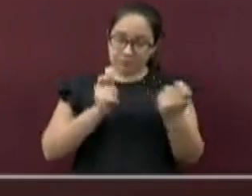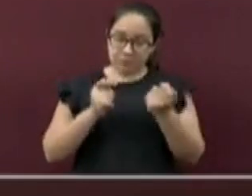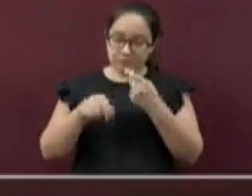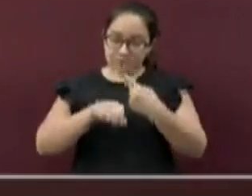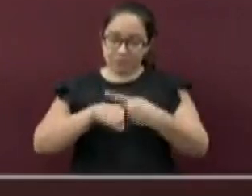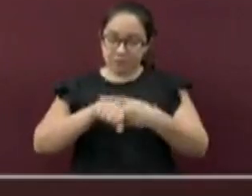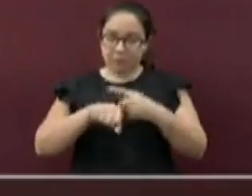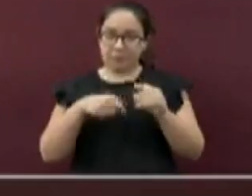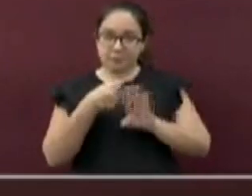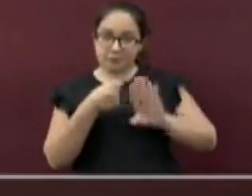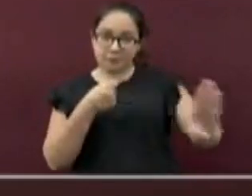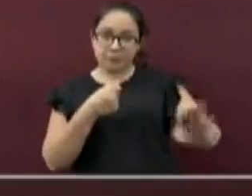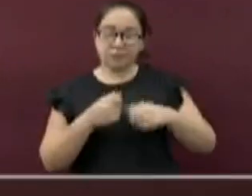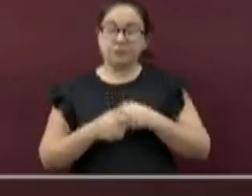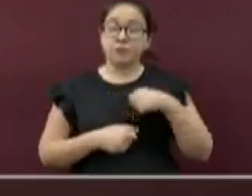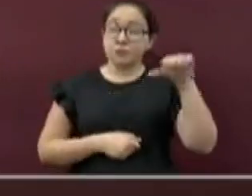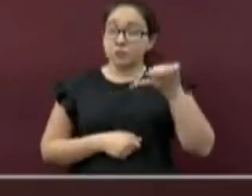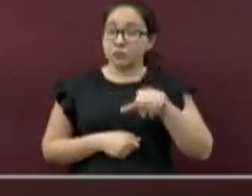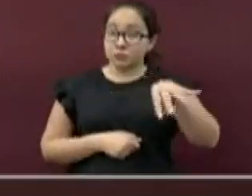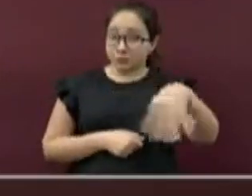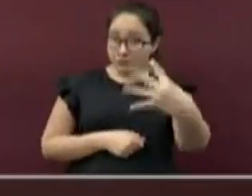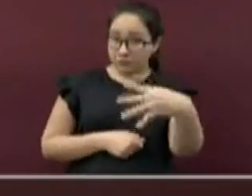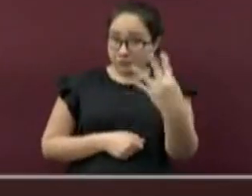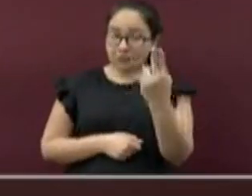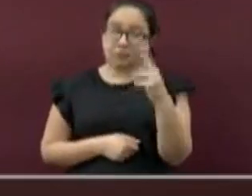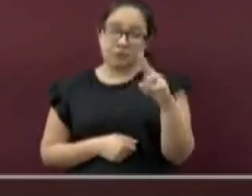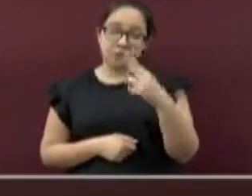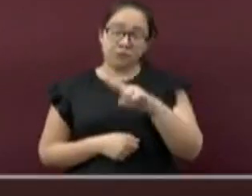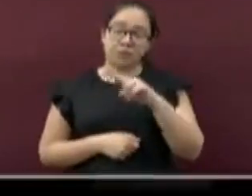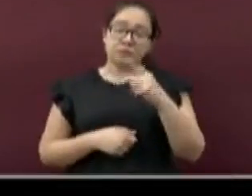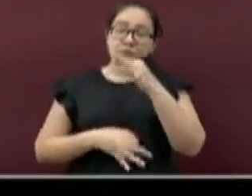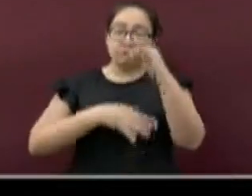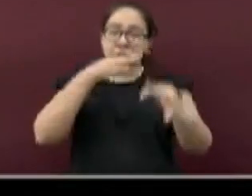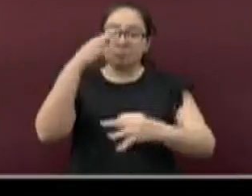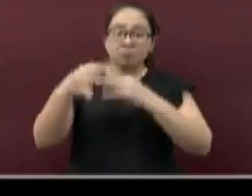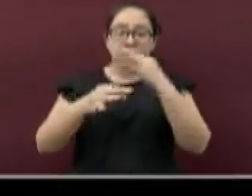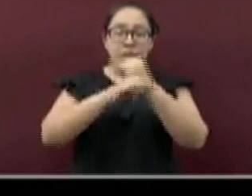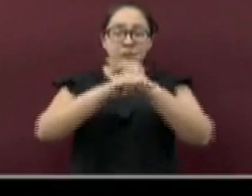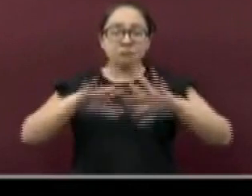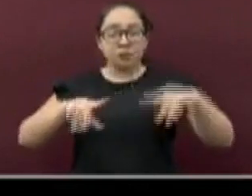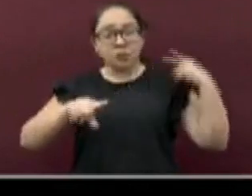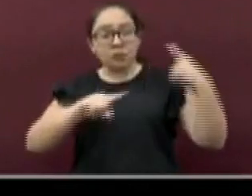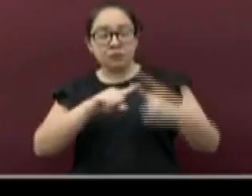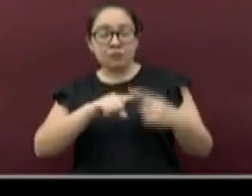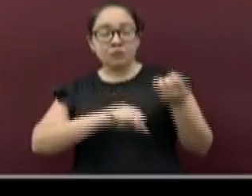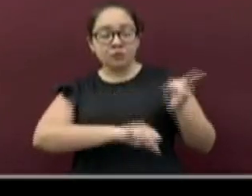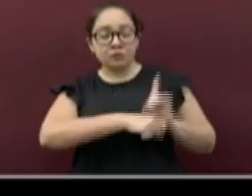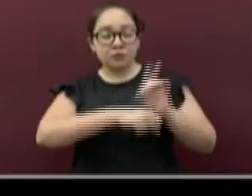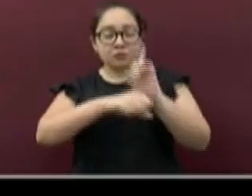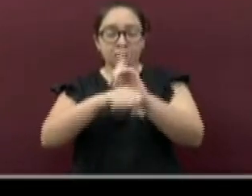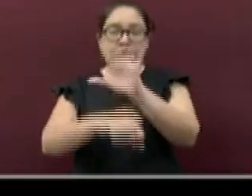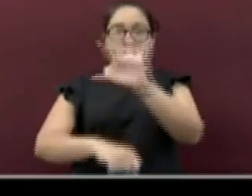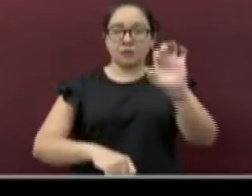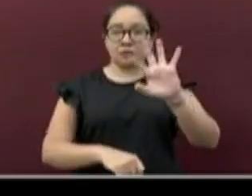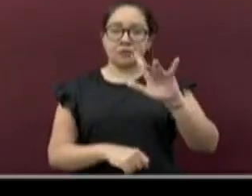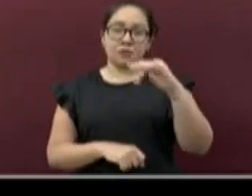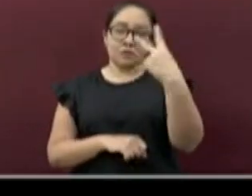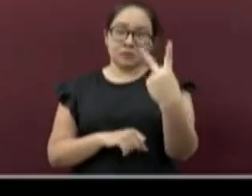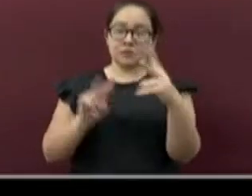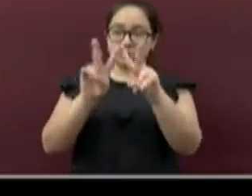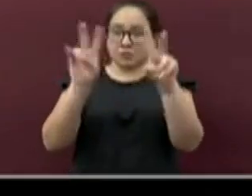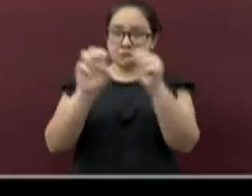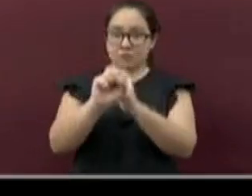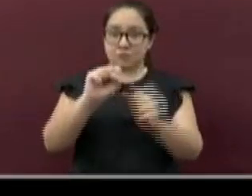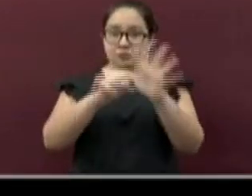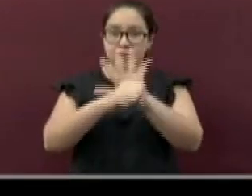hoy, domingo 14 de noviembre, presentaremos a ustedes el informe número 552 de la actualización de